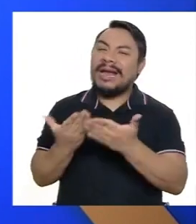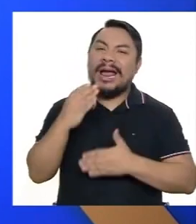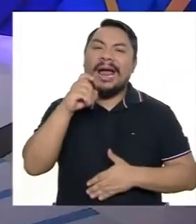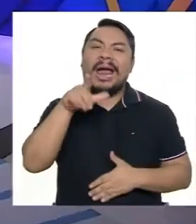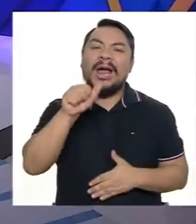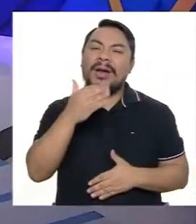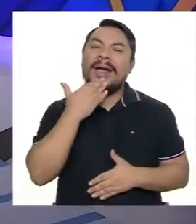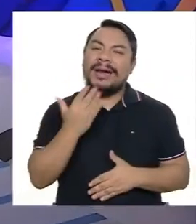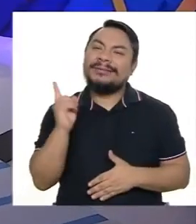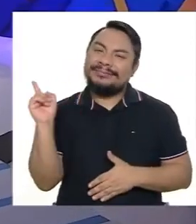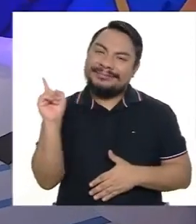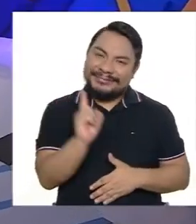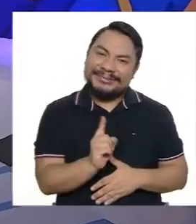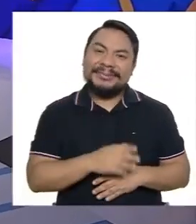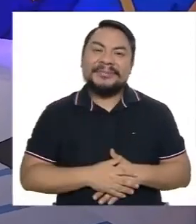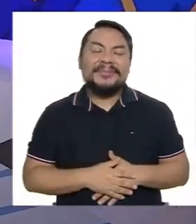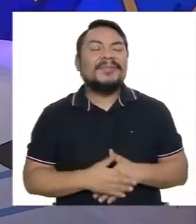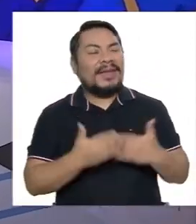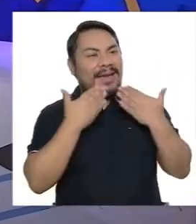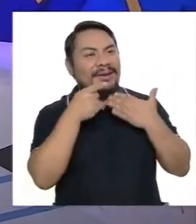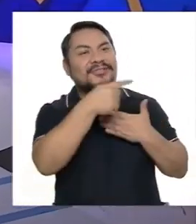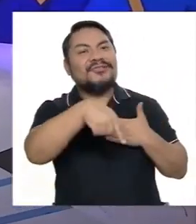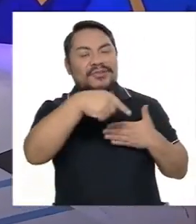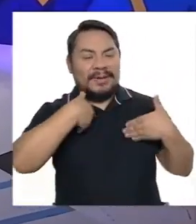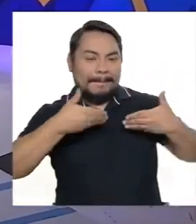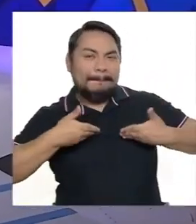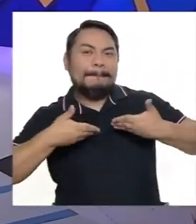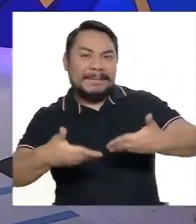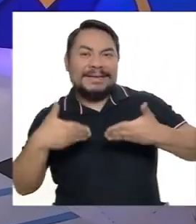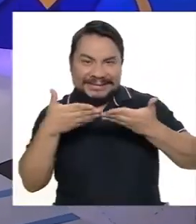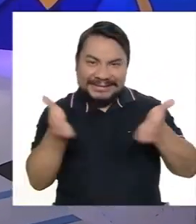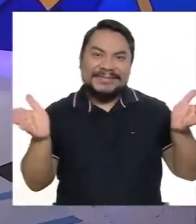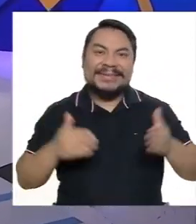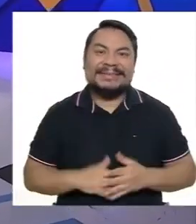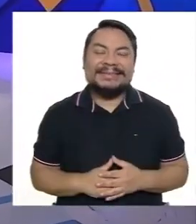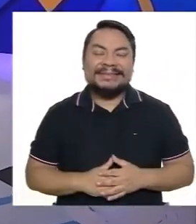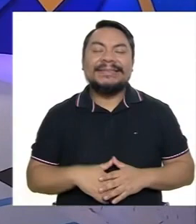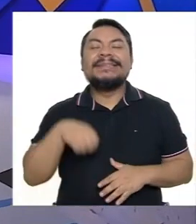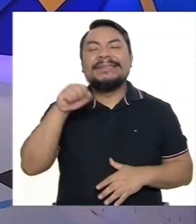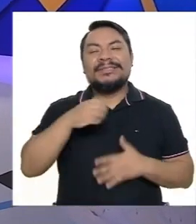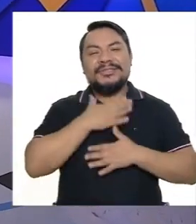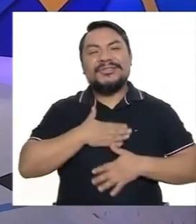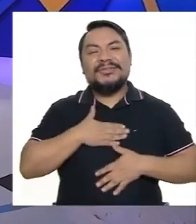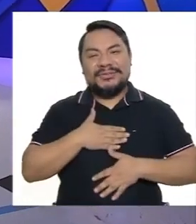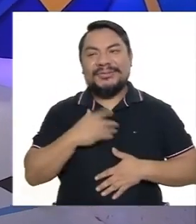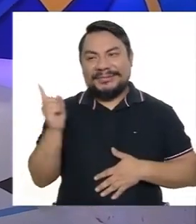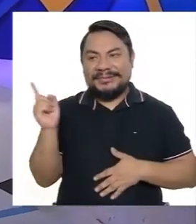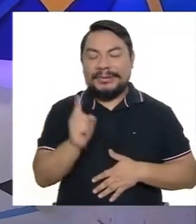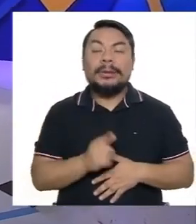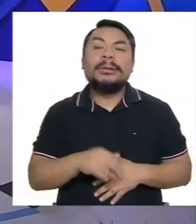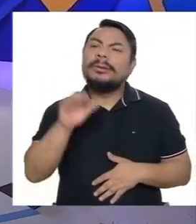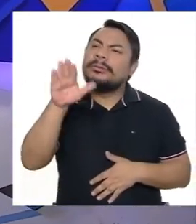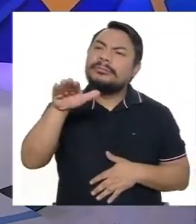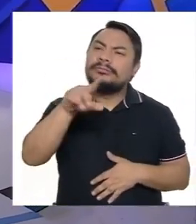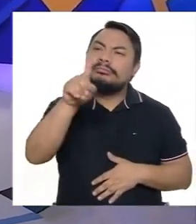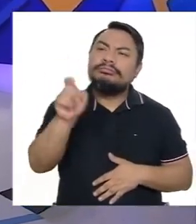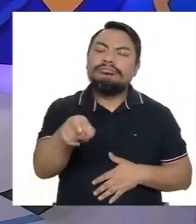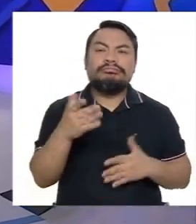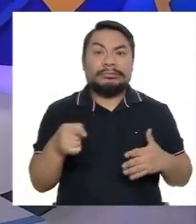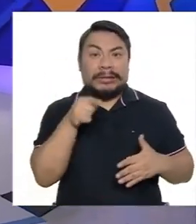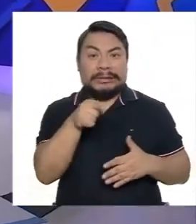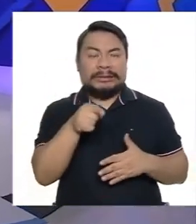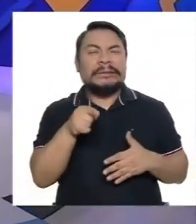doctor Carlos? Gracias por estar con nosotros. Gracias a ustedes por la invitación a Sin Barreras. Sí, es un gusto tenerlo. ¿El autismo